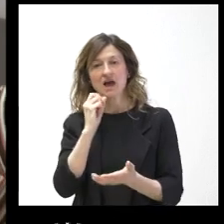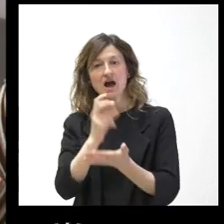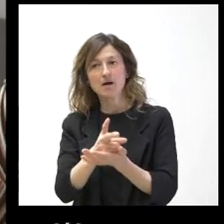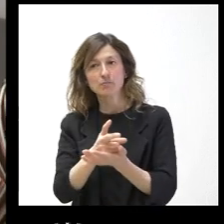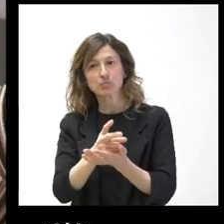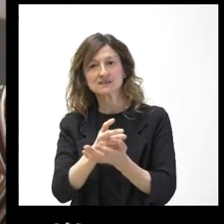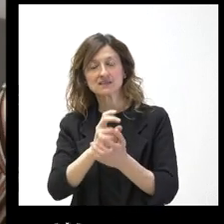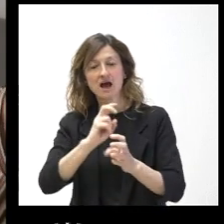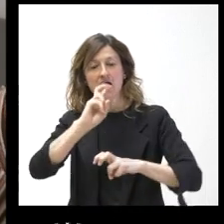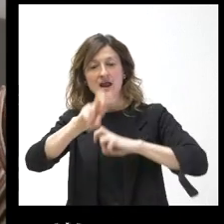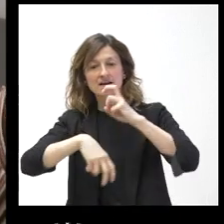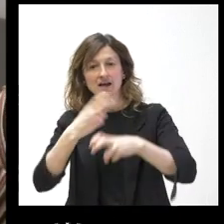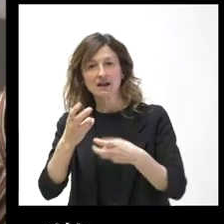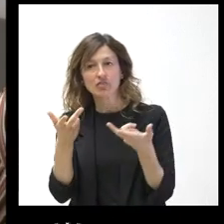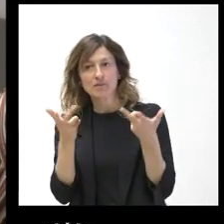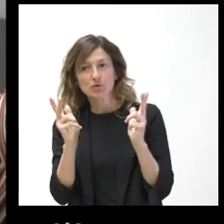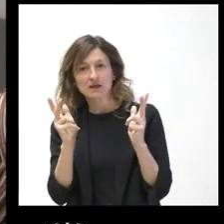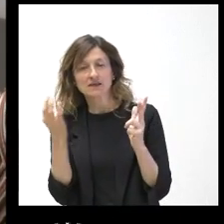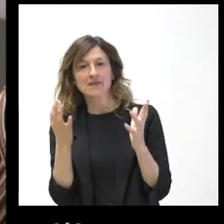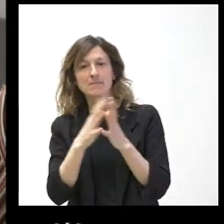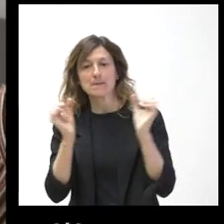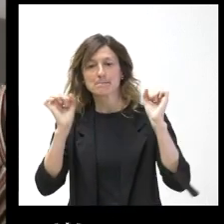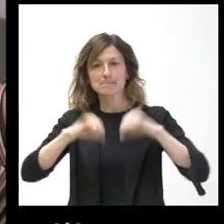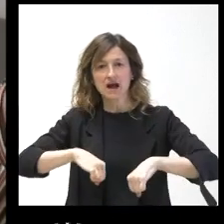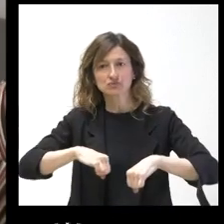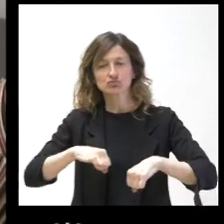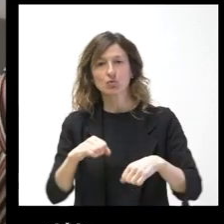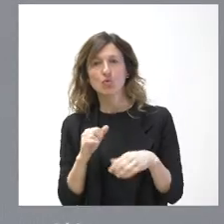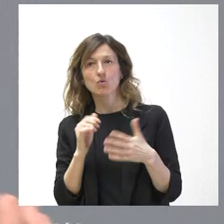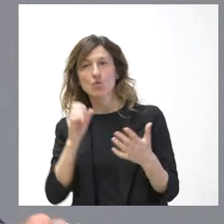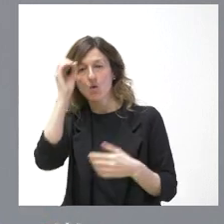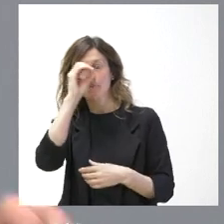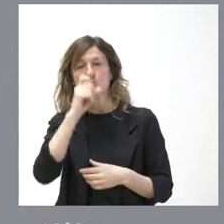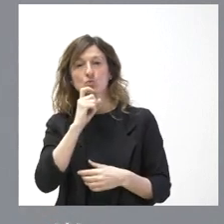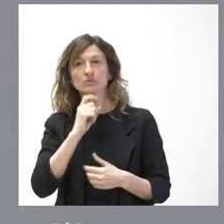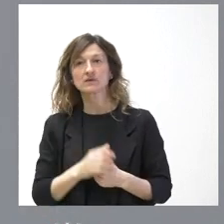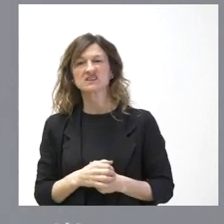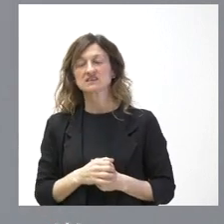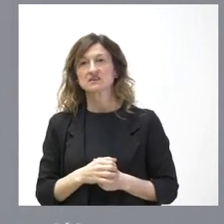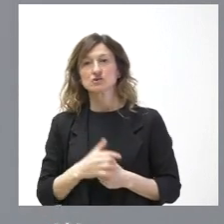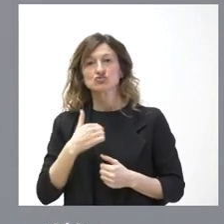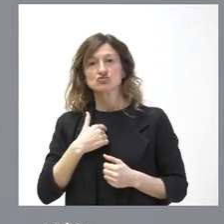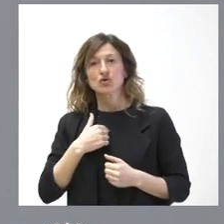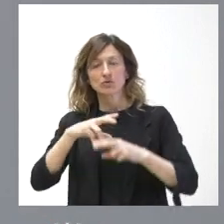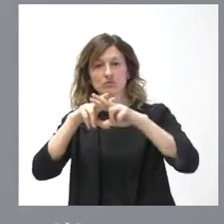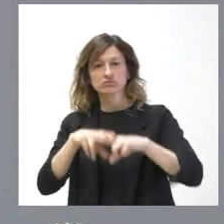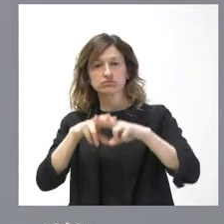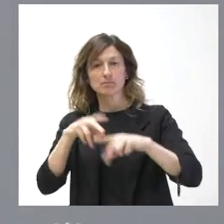regeneración democrática. Si cree que debería haber un pacto, si están a favor. Mire, yo no quiero valorar los problemas